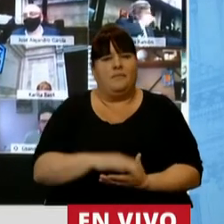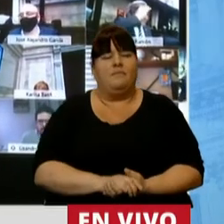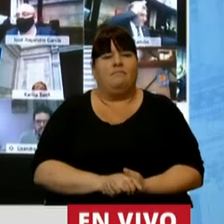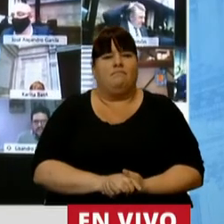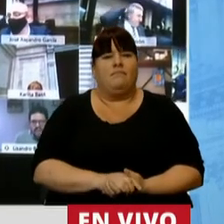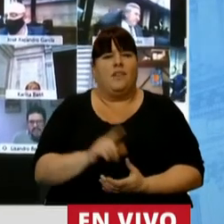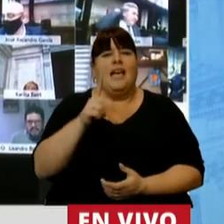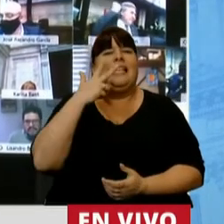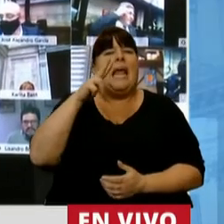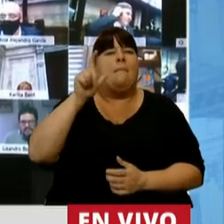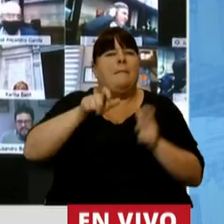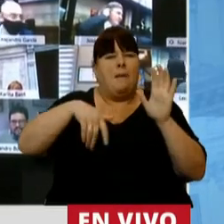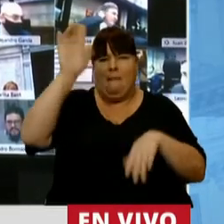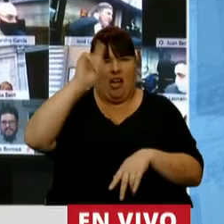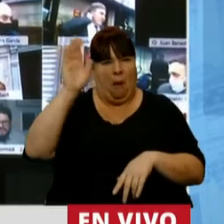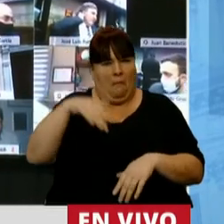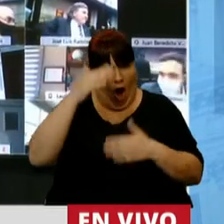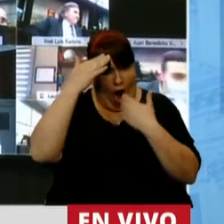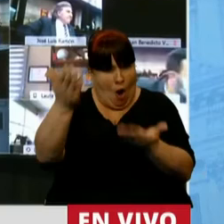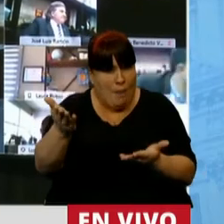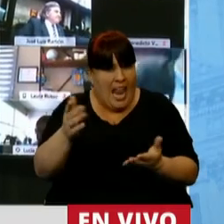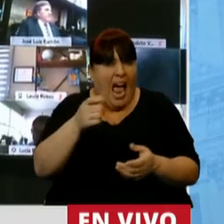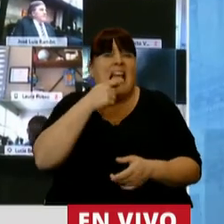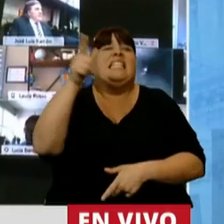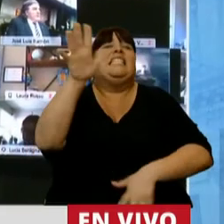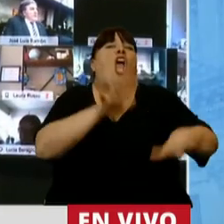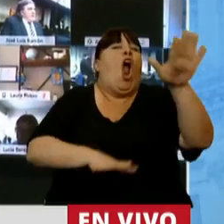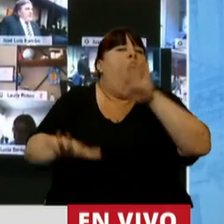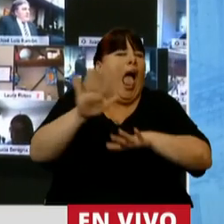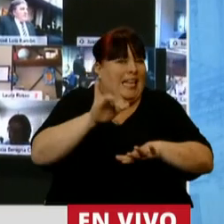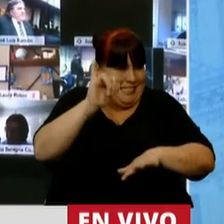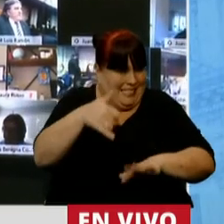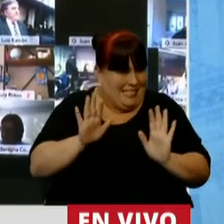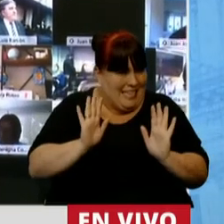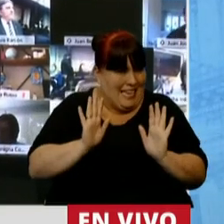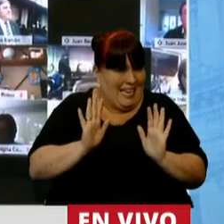no junta más de tres mil personas si se le hace un homenaje, si se le organiza un homenaje.